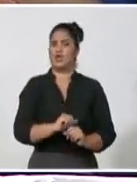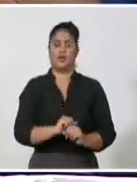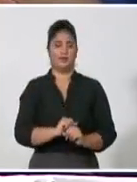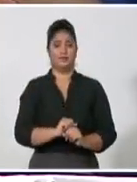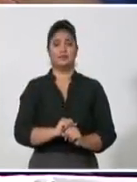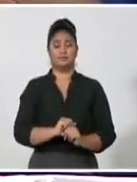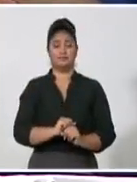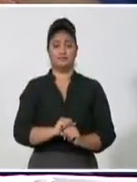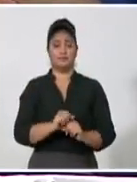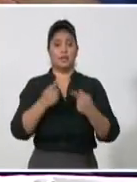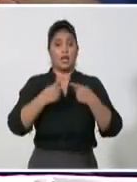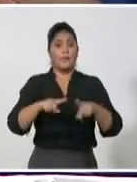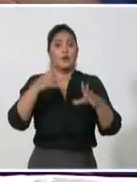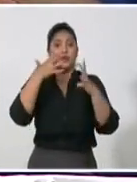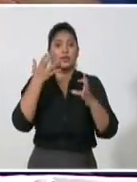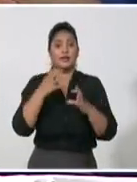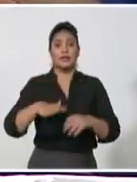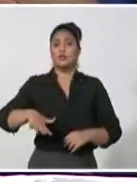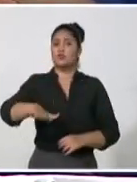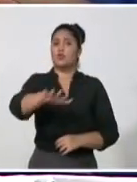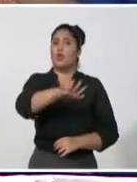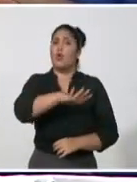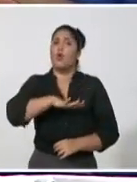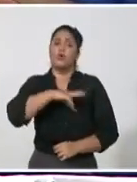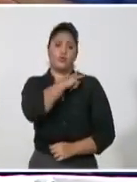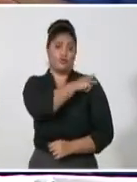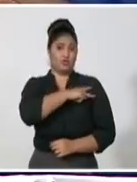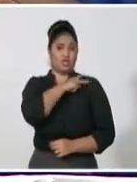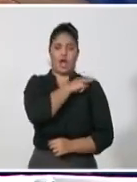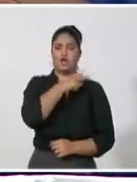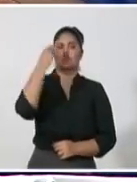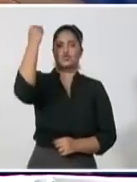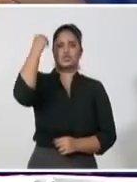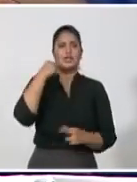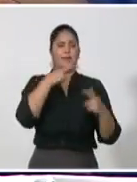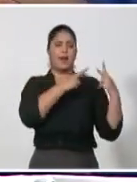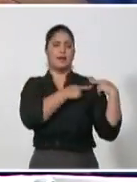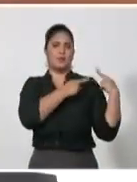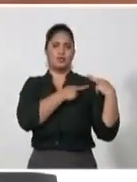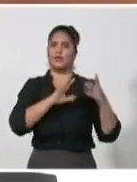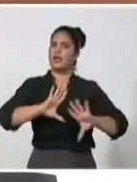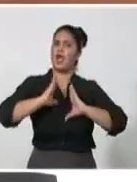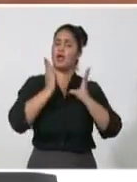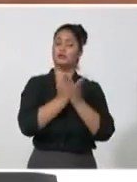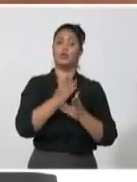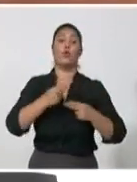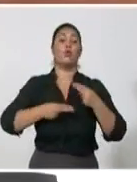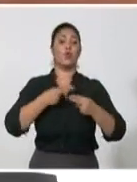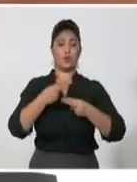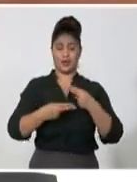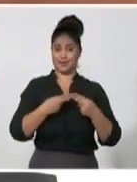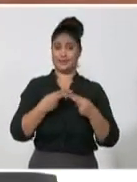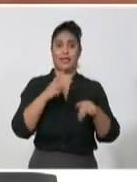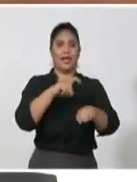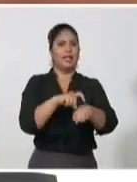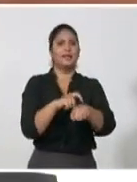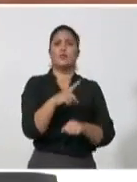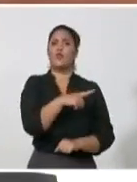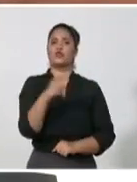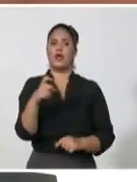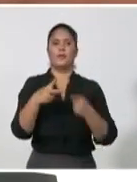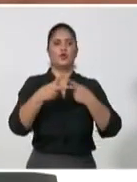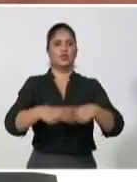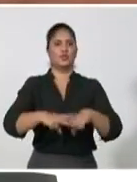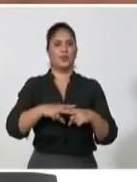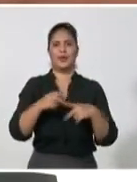la agilidad de todos los procesos. Incrementa la carga burocrática, enlentece innecesariamente las